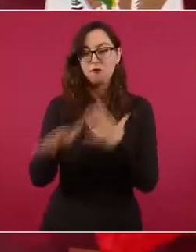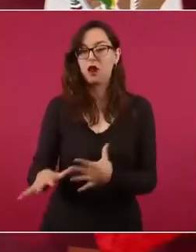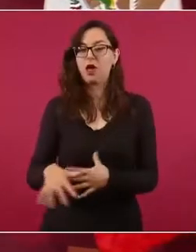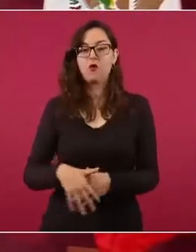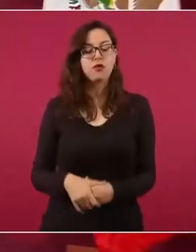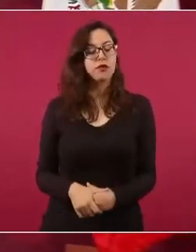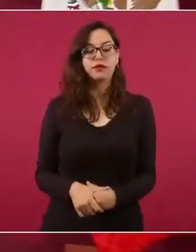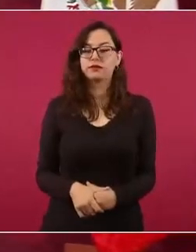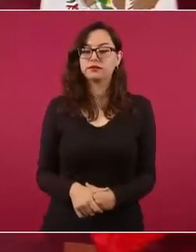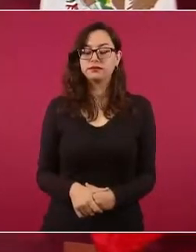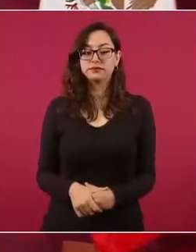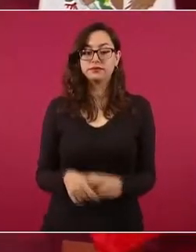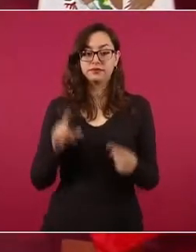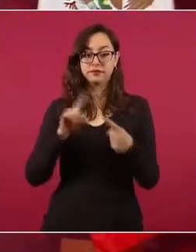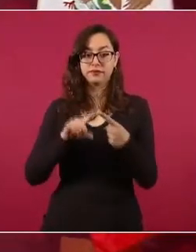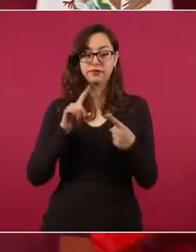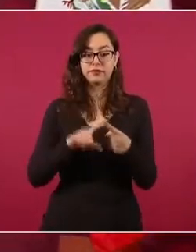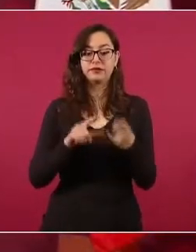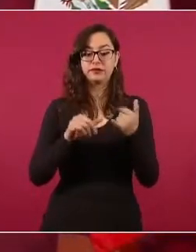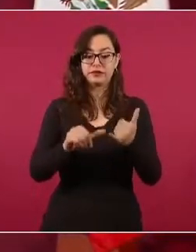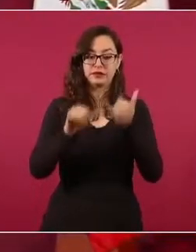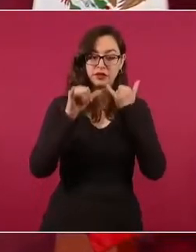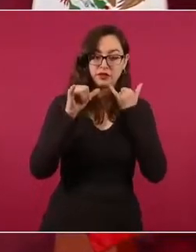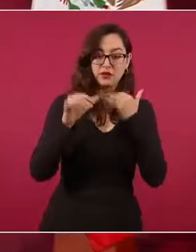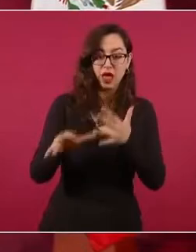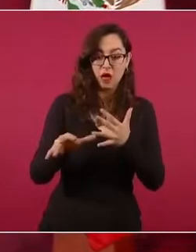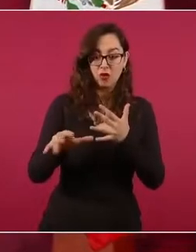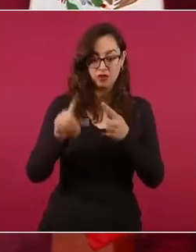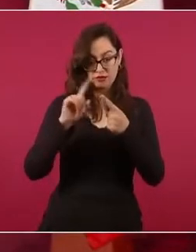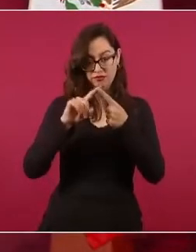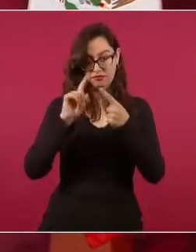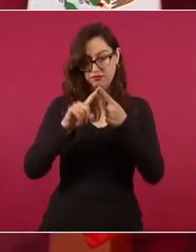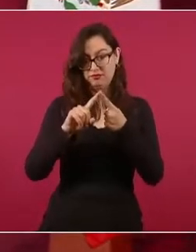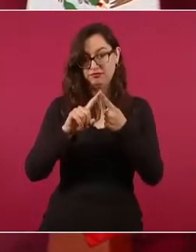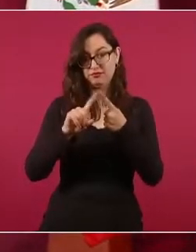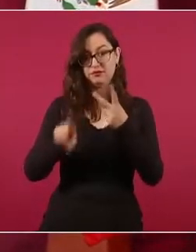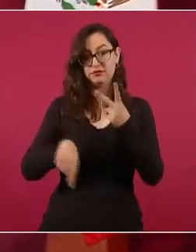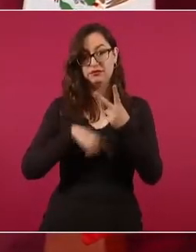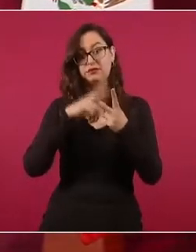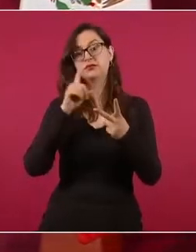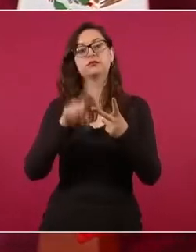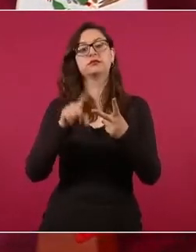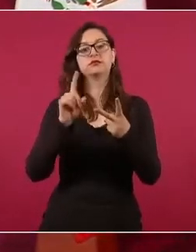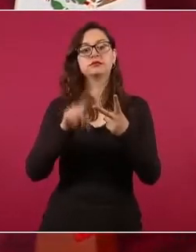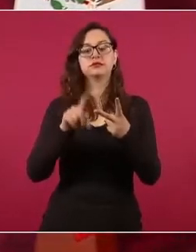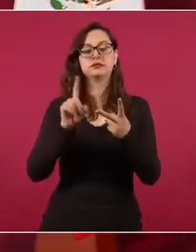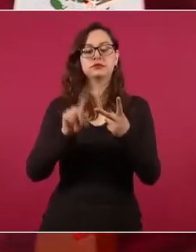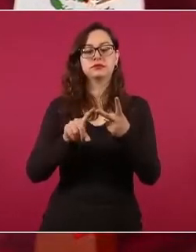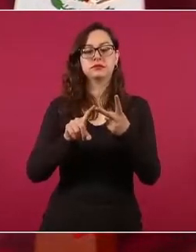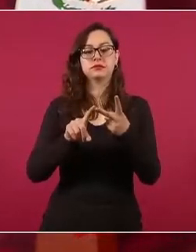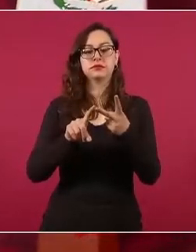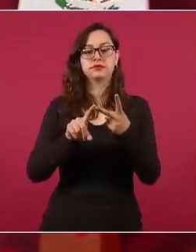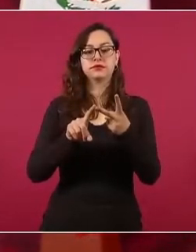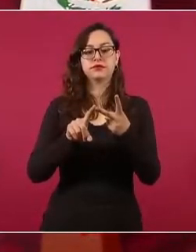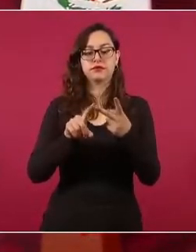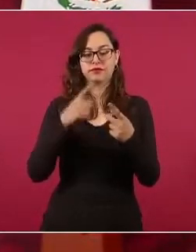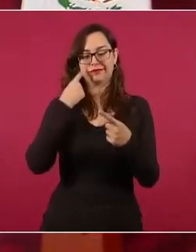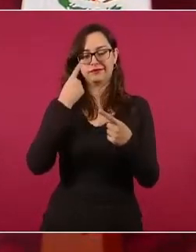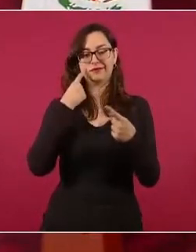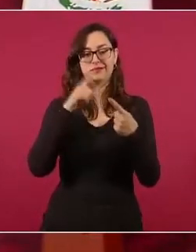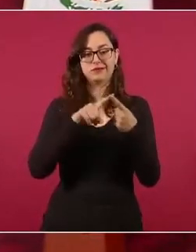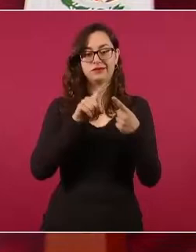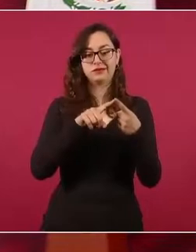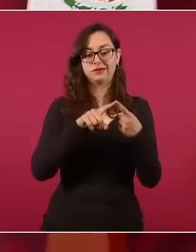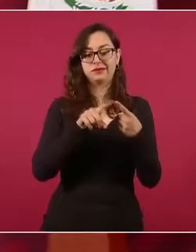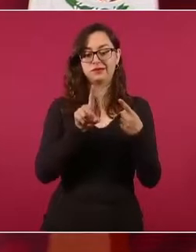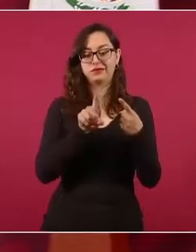y luego llevan a cabo un conteo, esto el domingo y el